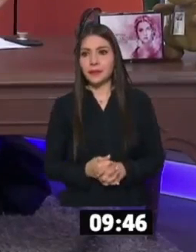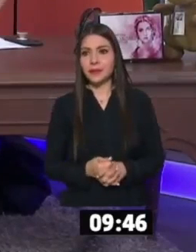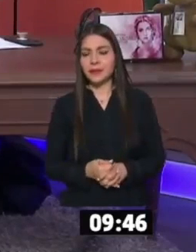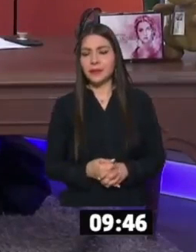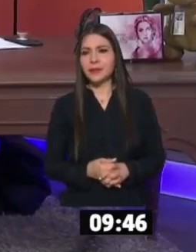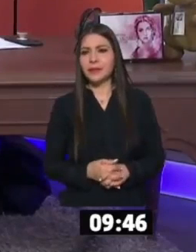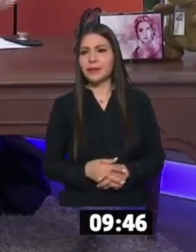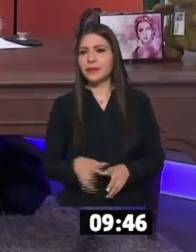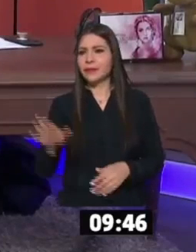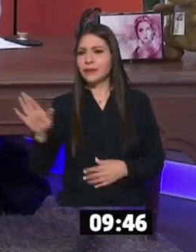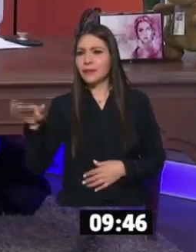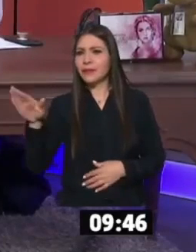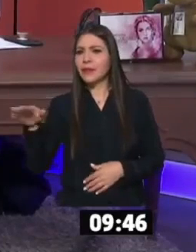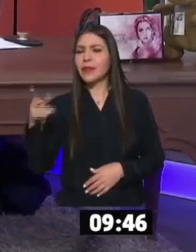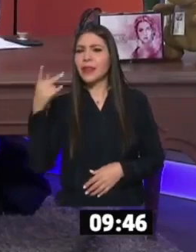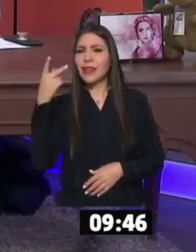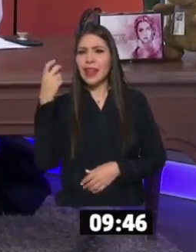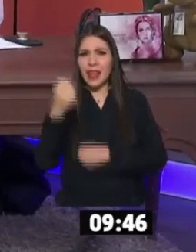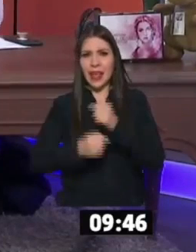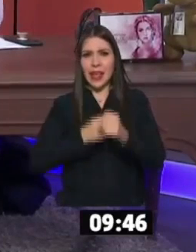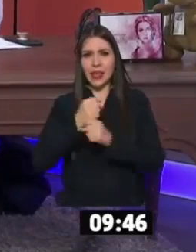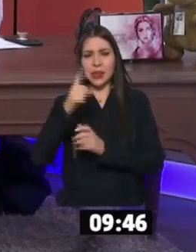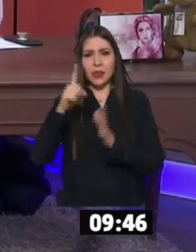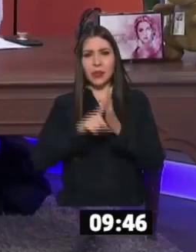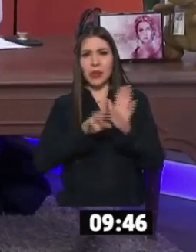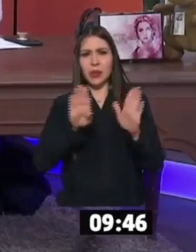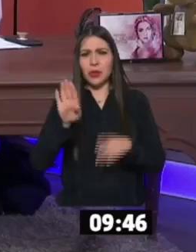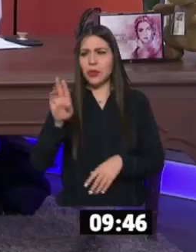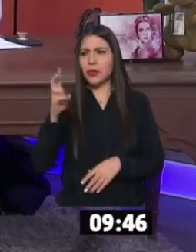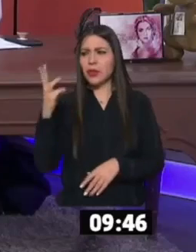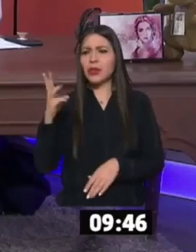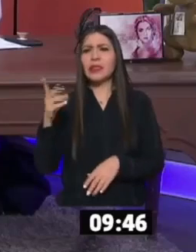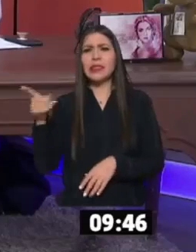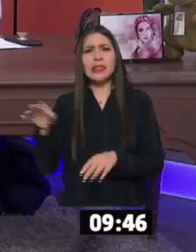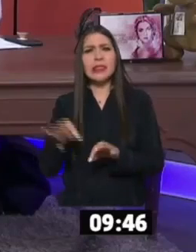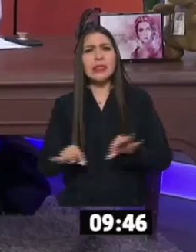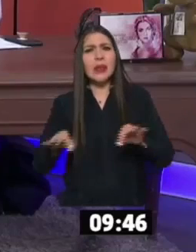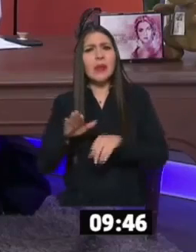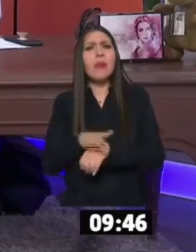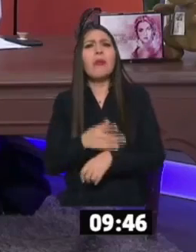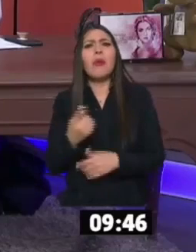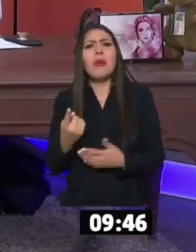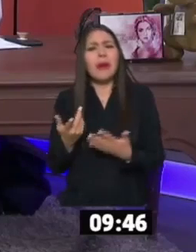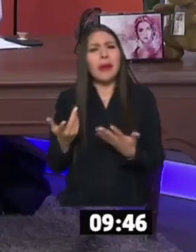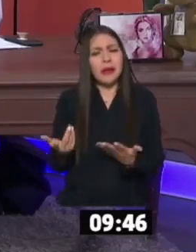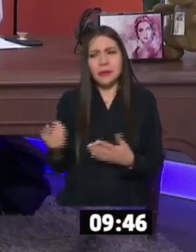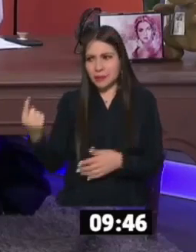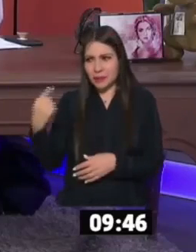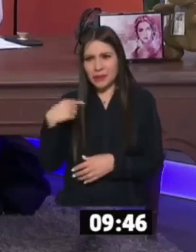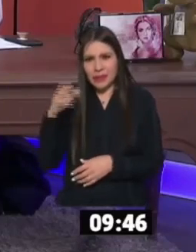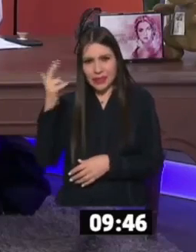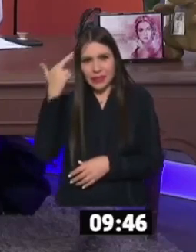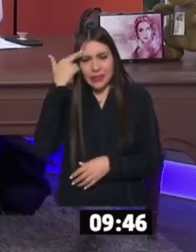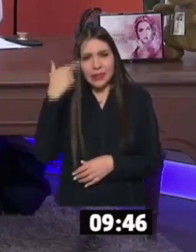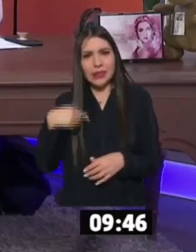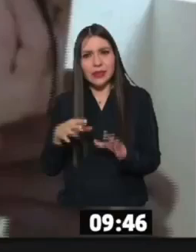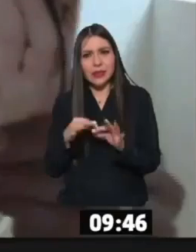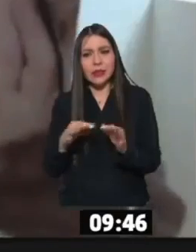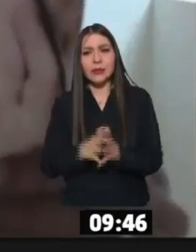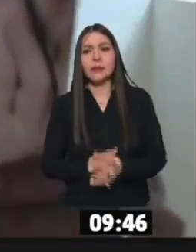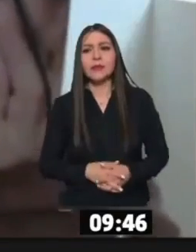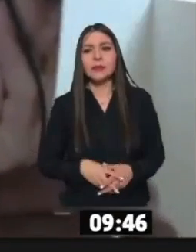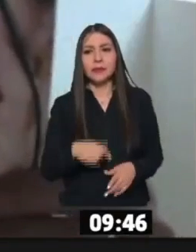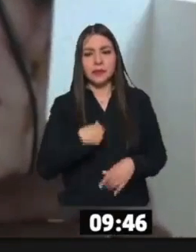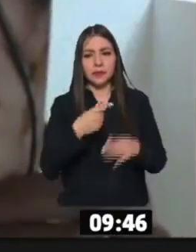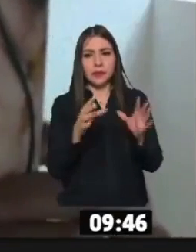verdad, ¿por qué fue importante el 93? ver, acuérdeme. Bueno, ahorita les platicamos. Este es un viaje en el